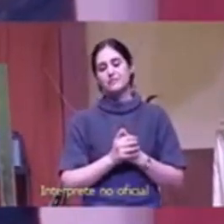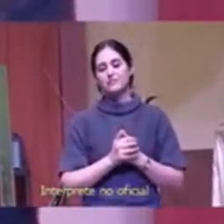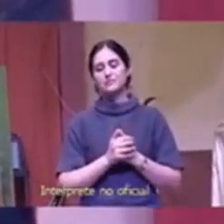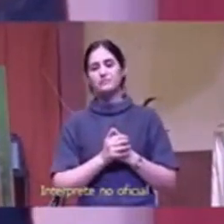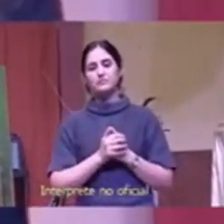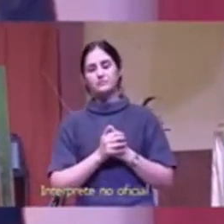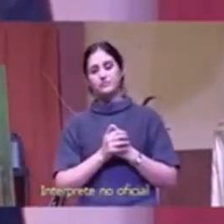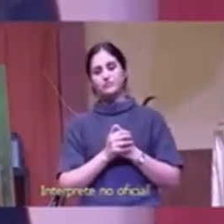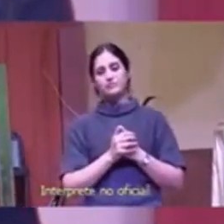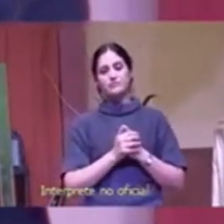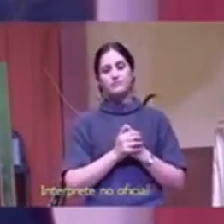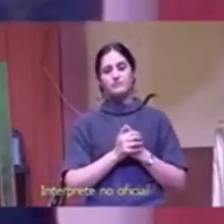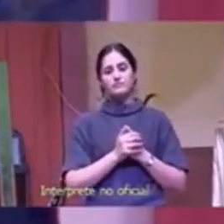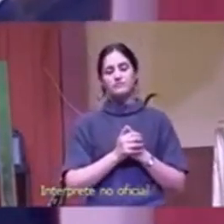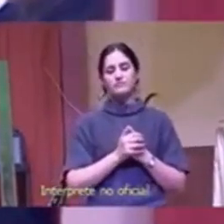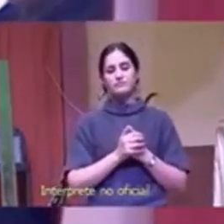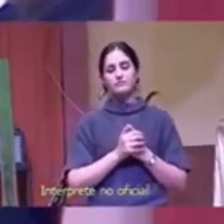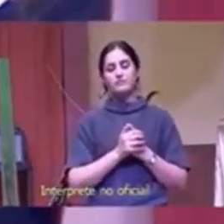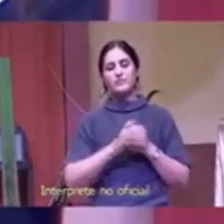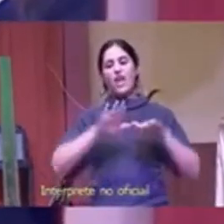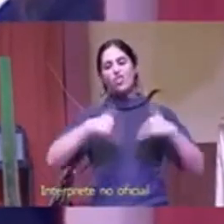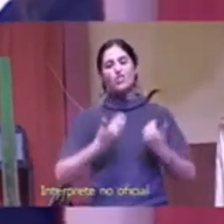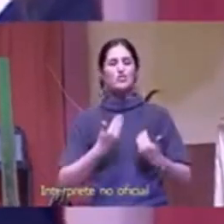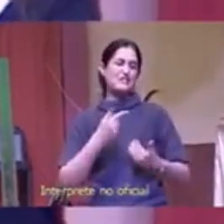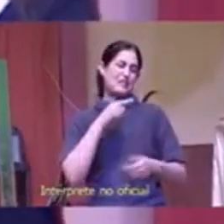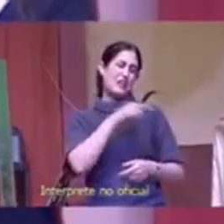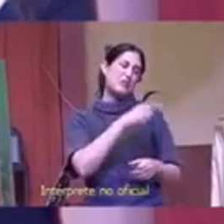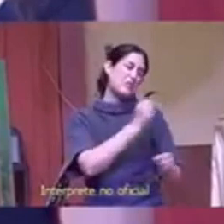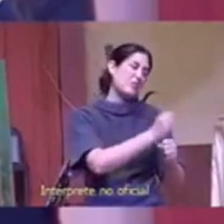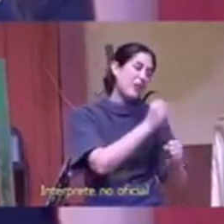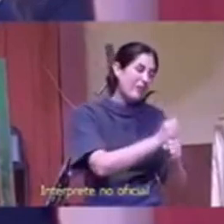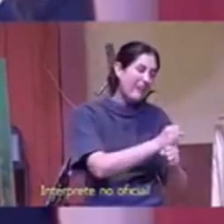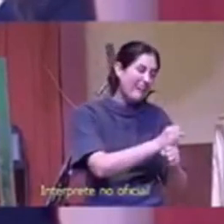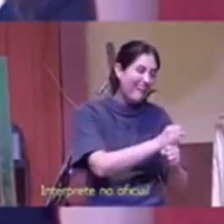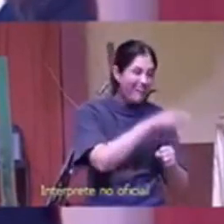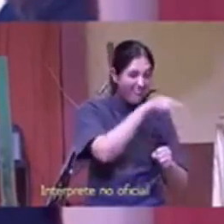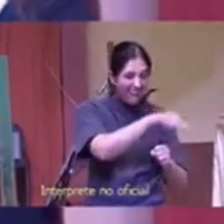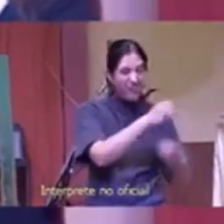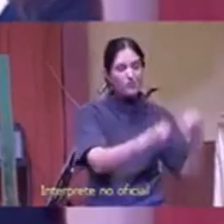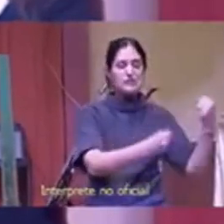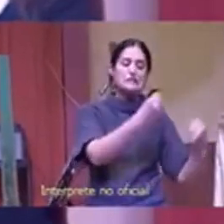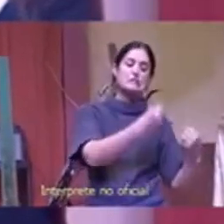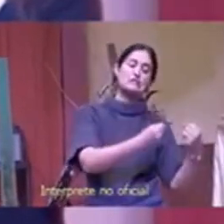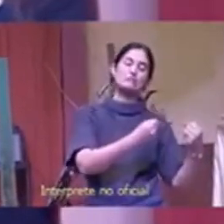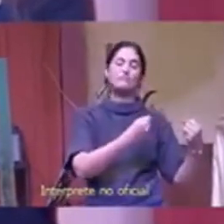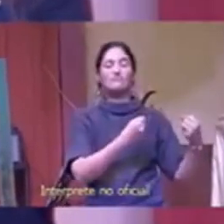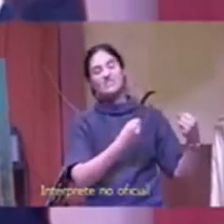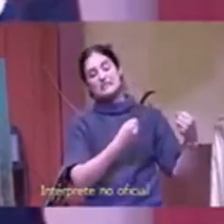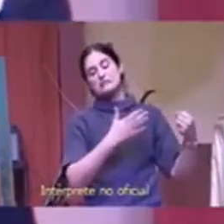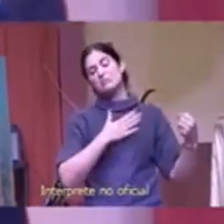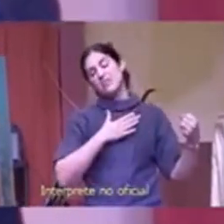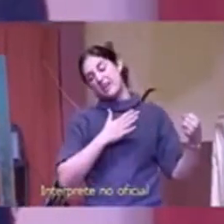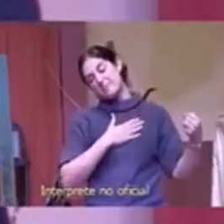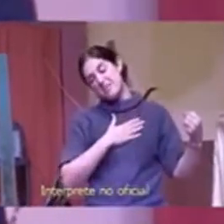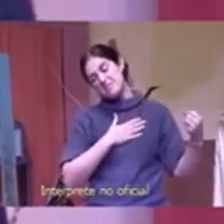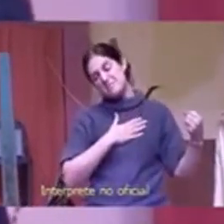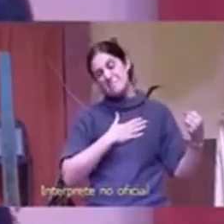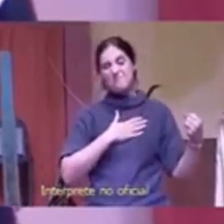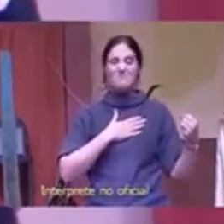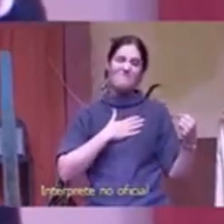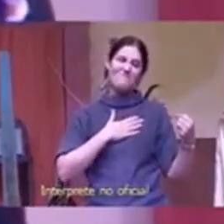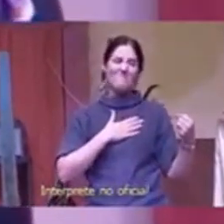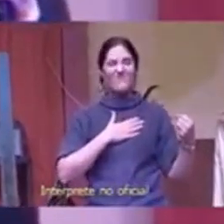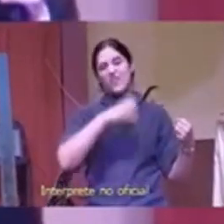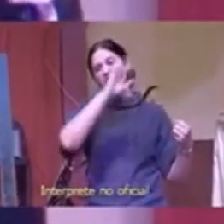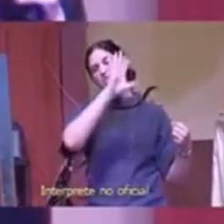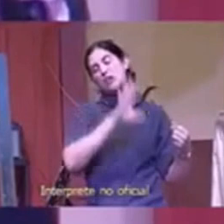de ser mecánico solo lo hago